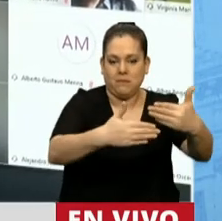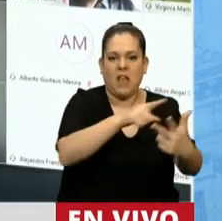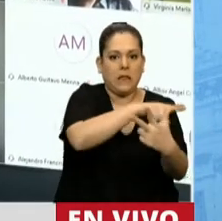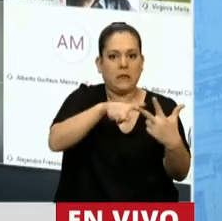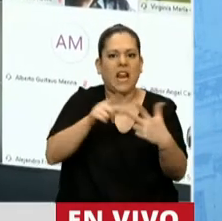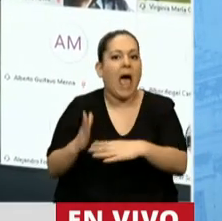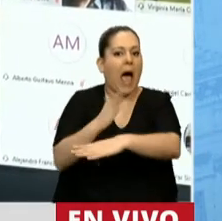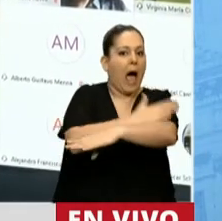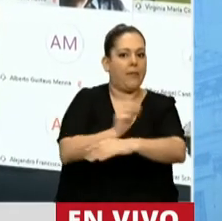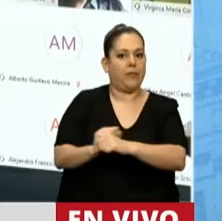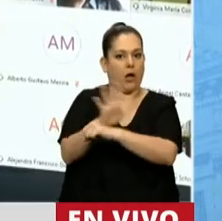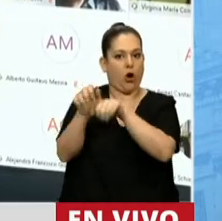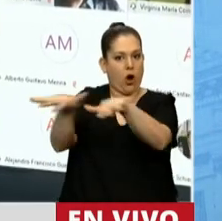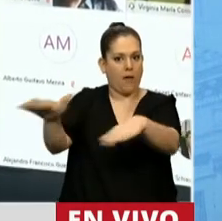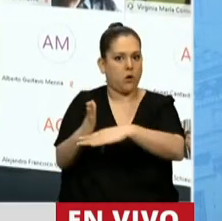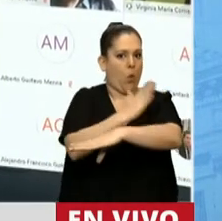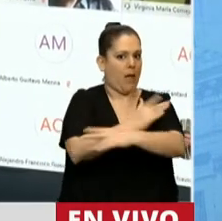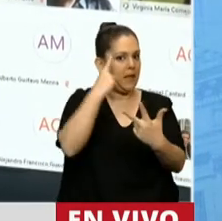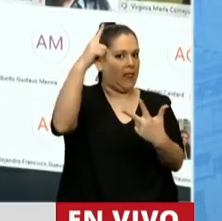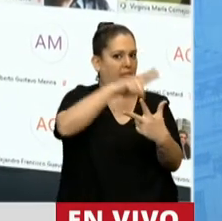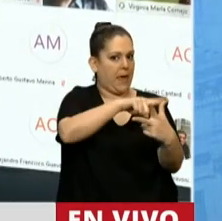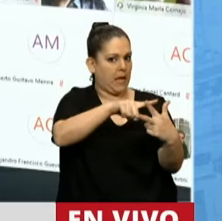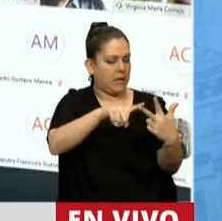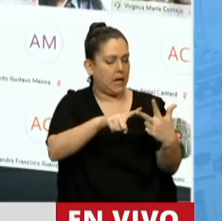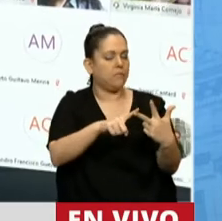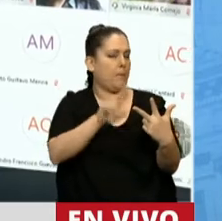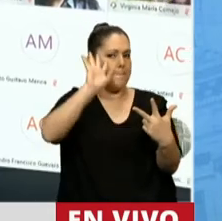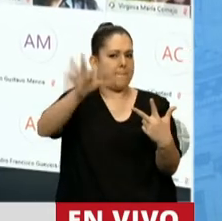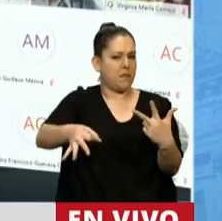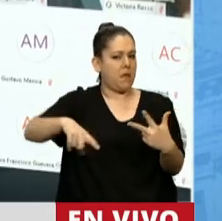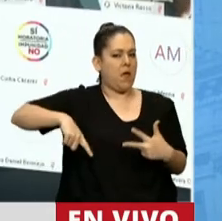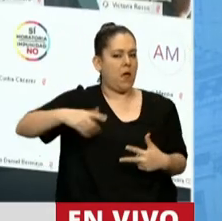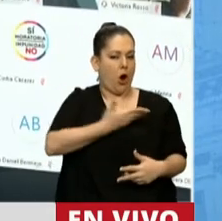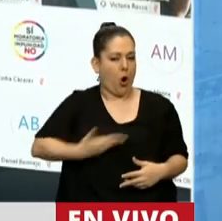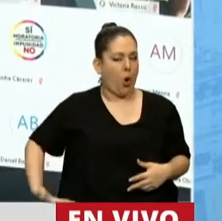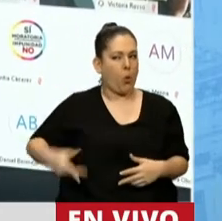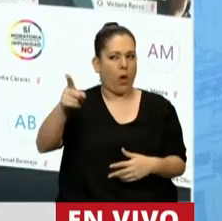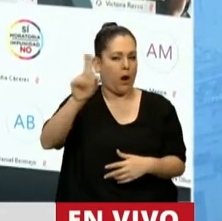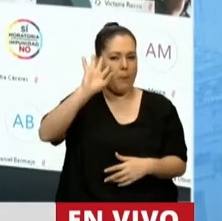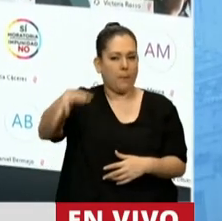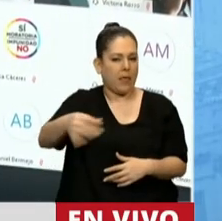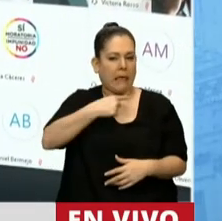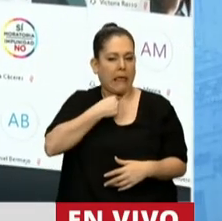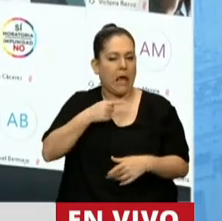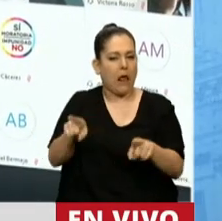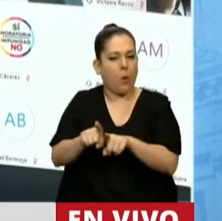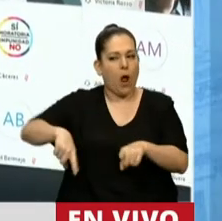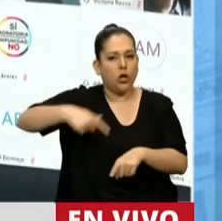el gobierno ha demostrado claramente los esfuerzos que hace para lograr la estabilidad social.